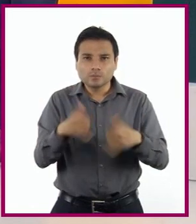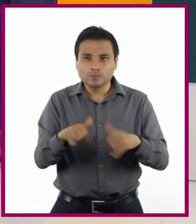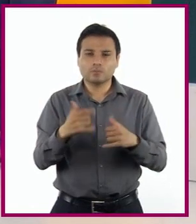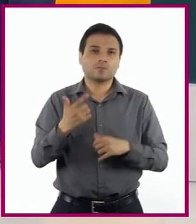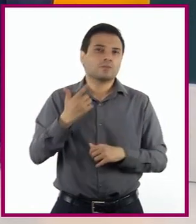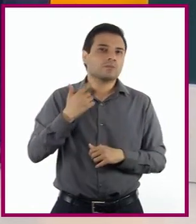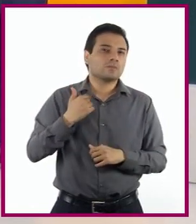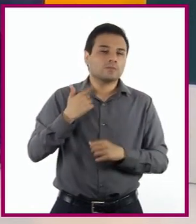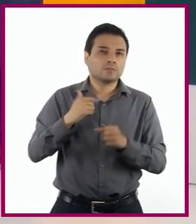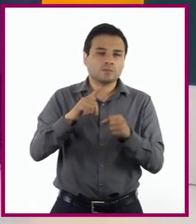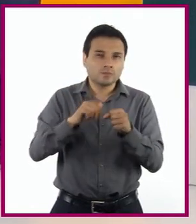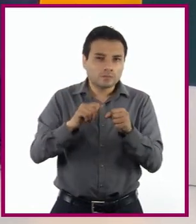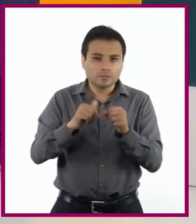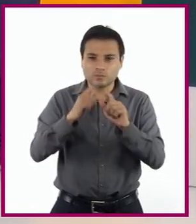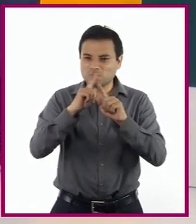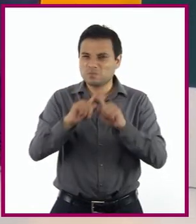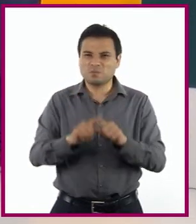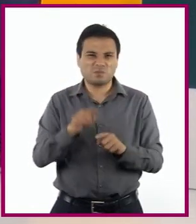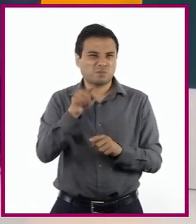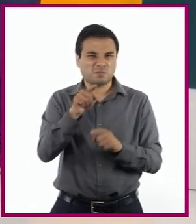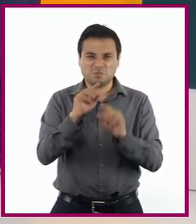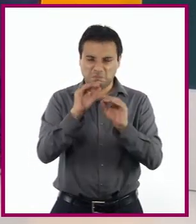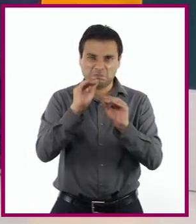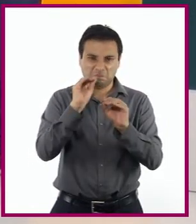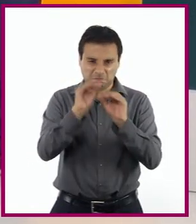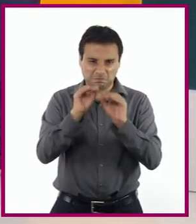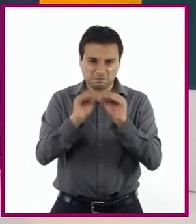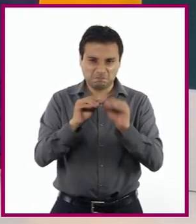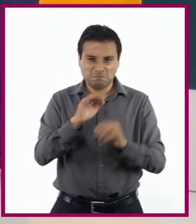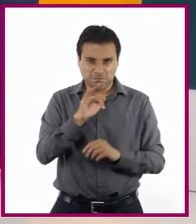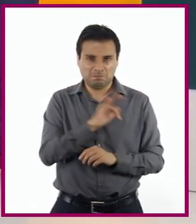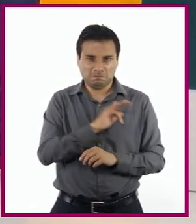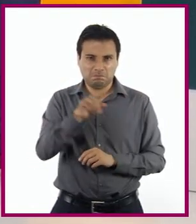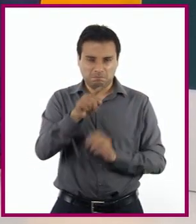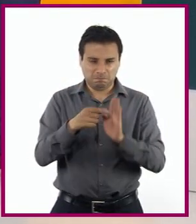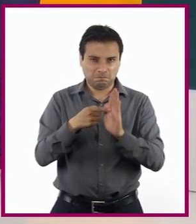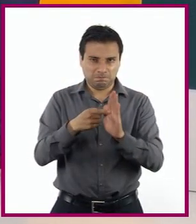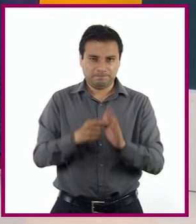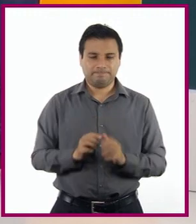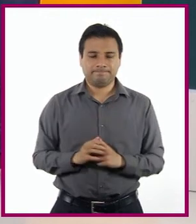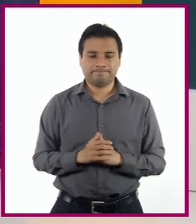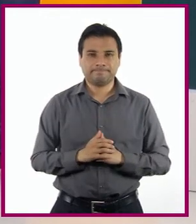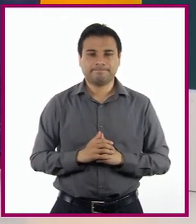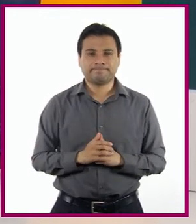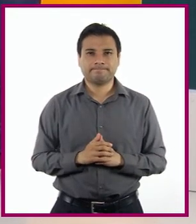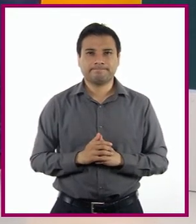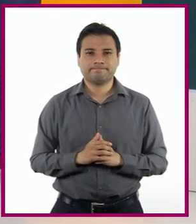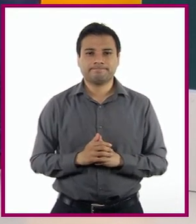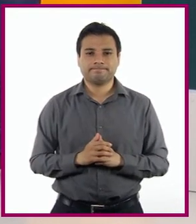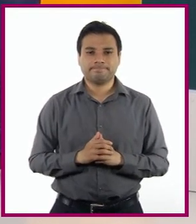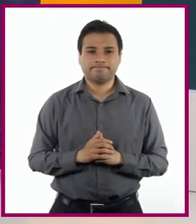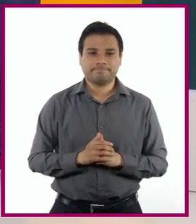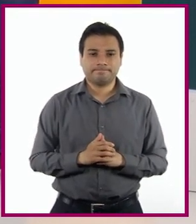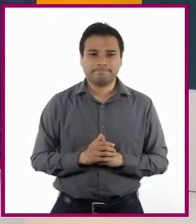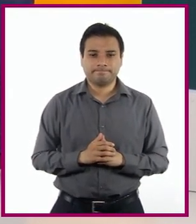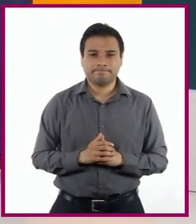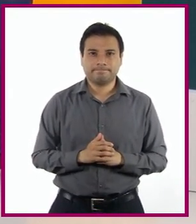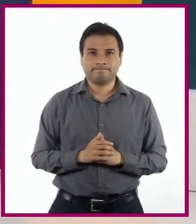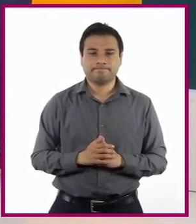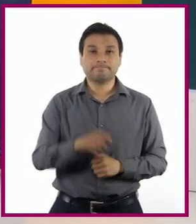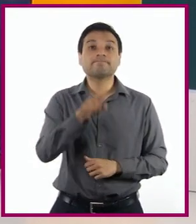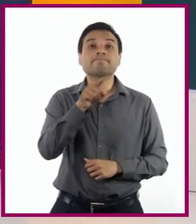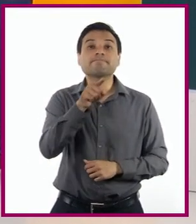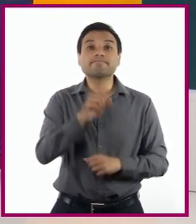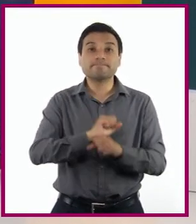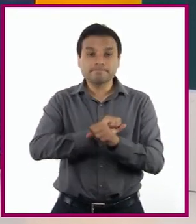de color Entre otros Que puedan expresar Lo que sienten En estos momentos Y lo que han sentido Durante